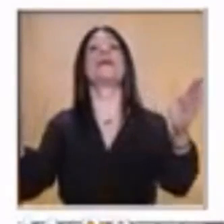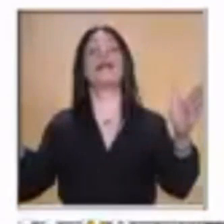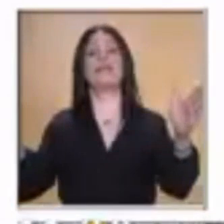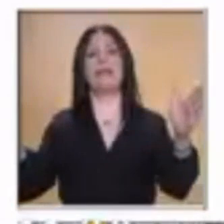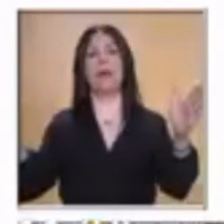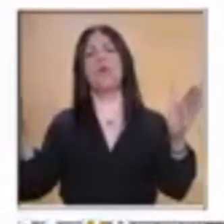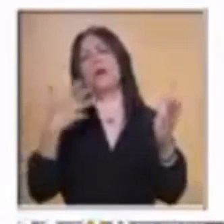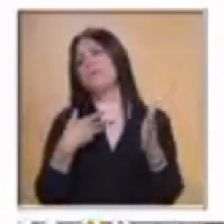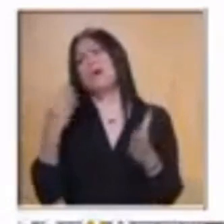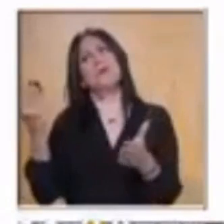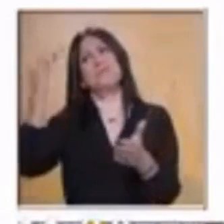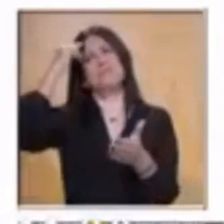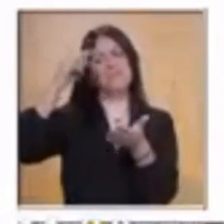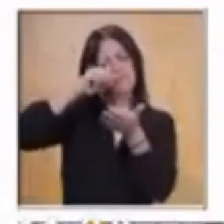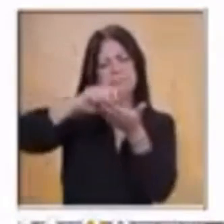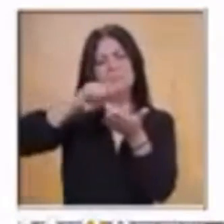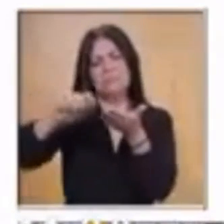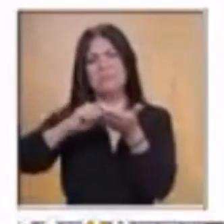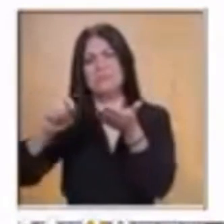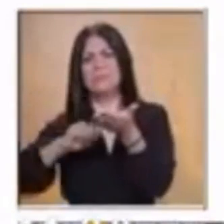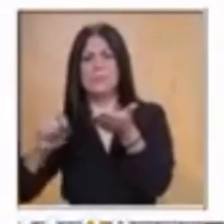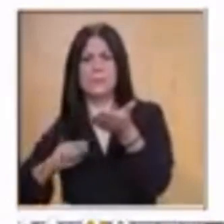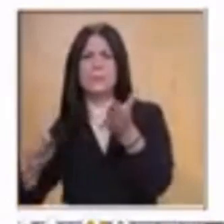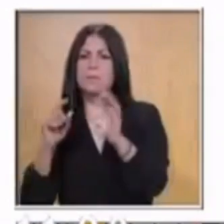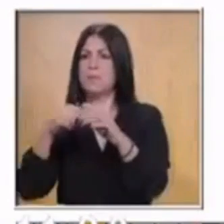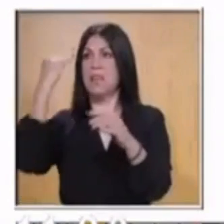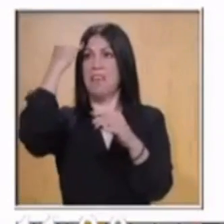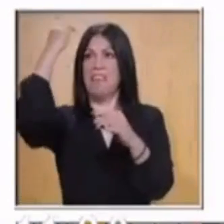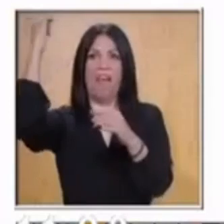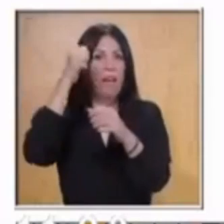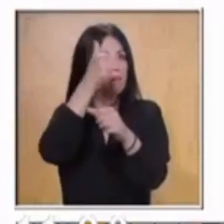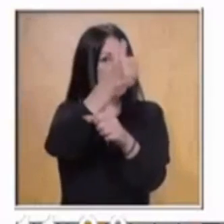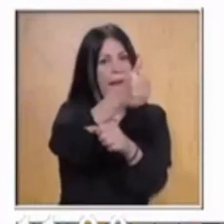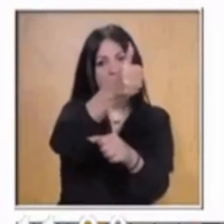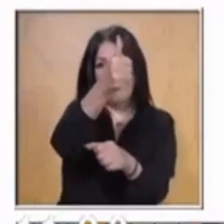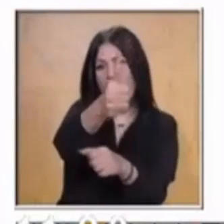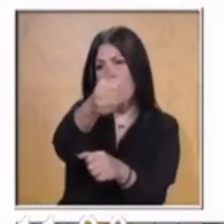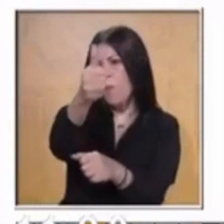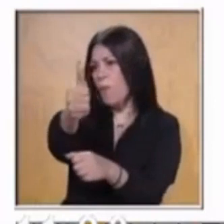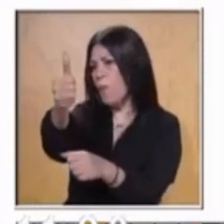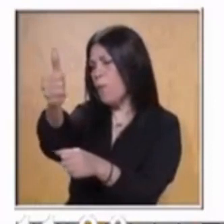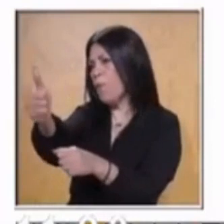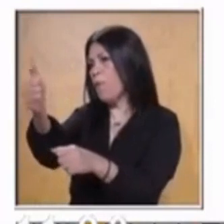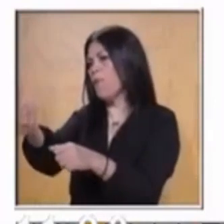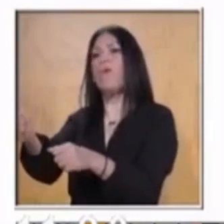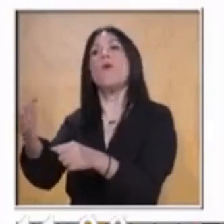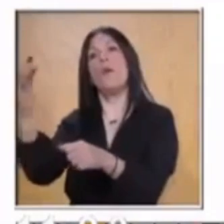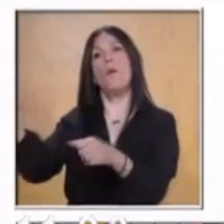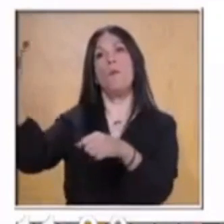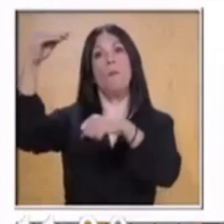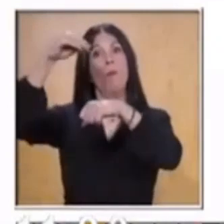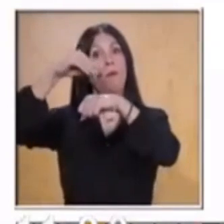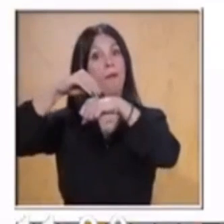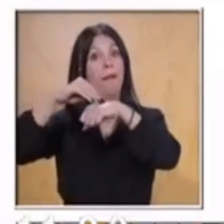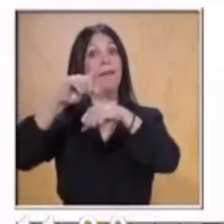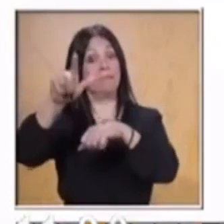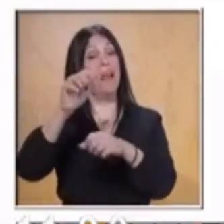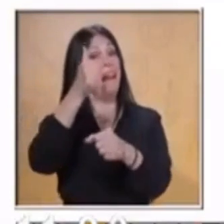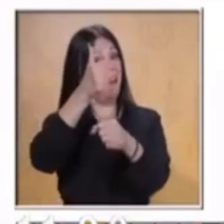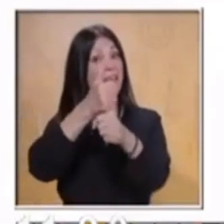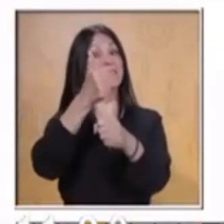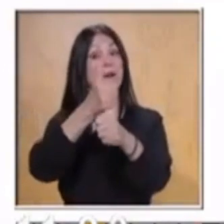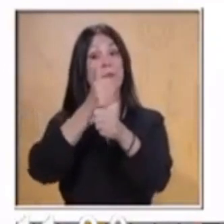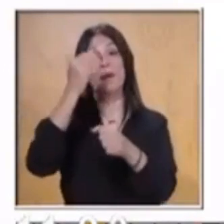de leyendas. Por ejemplo, si tú les preguntas a tus abuelos, a tus abuelitos, abuelitas, pues ellos pueden conocer